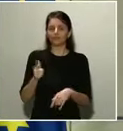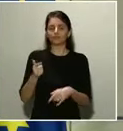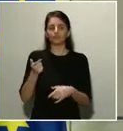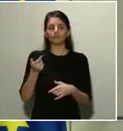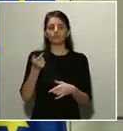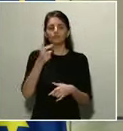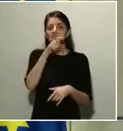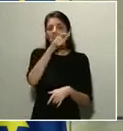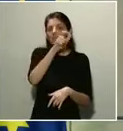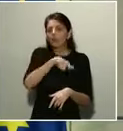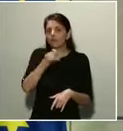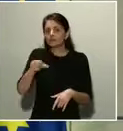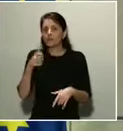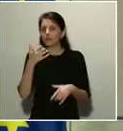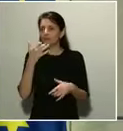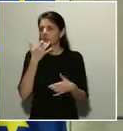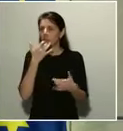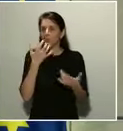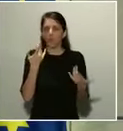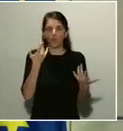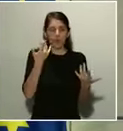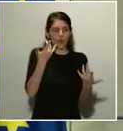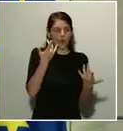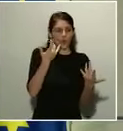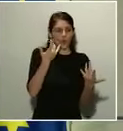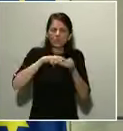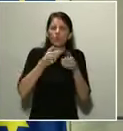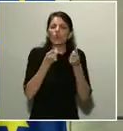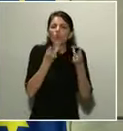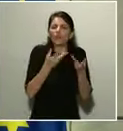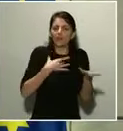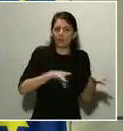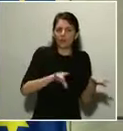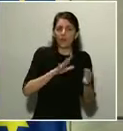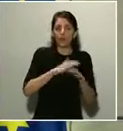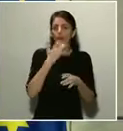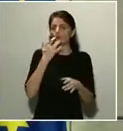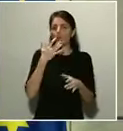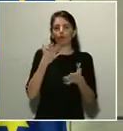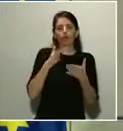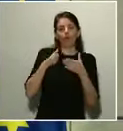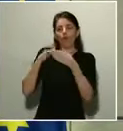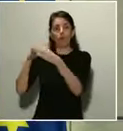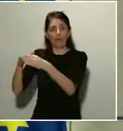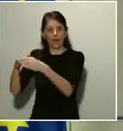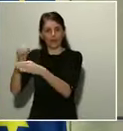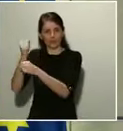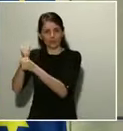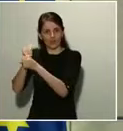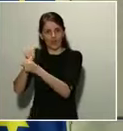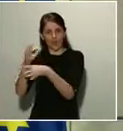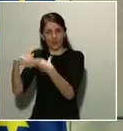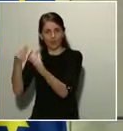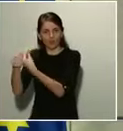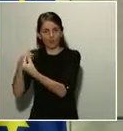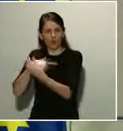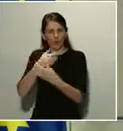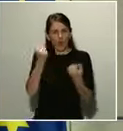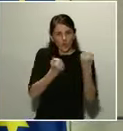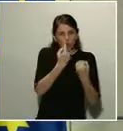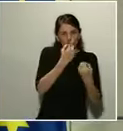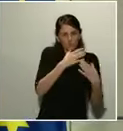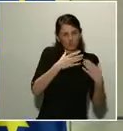viajar en un vehículo privado para ir a la fila? Está aquí el ministro de Transportes bajo su control, pero puedo decir claramente